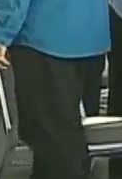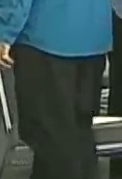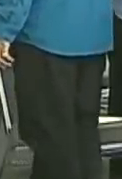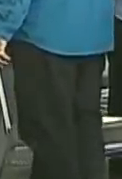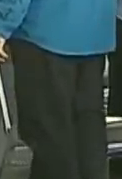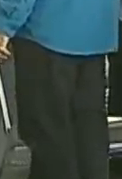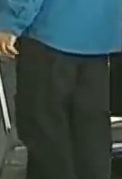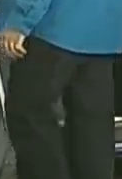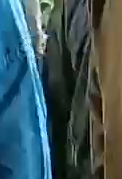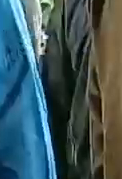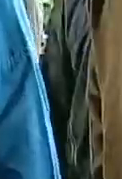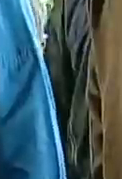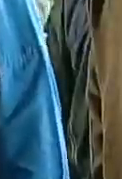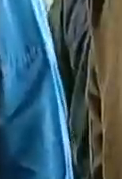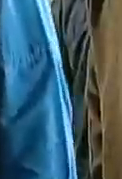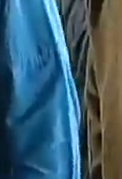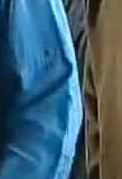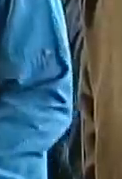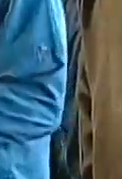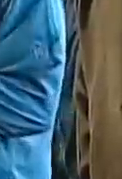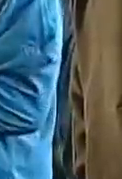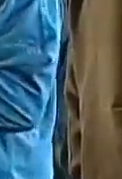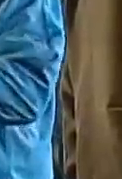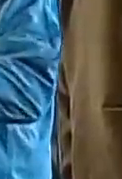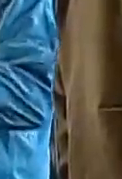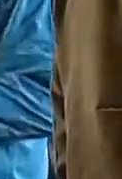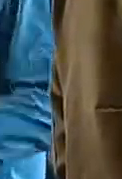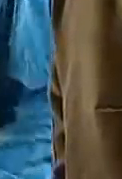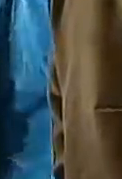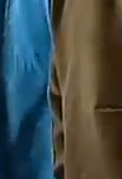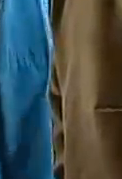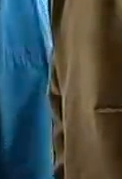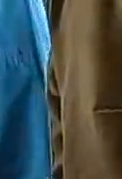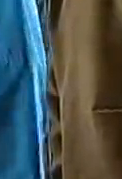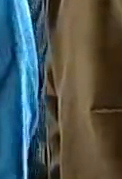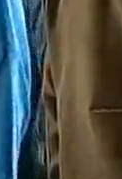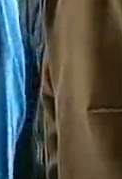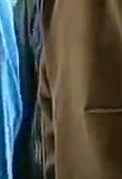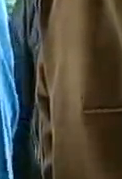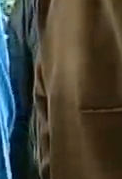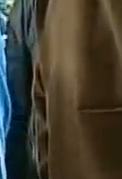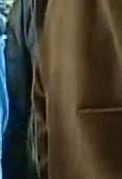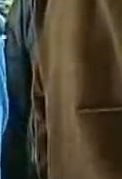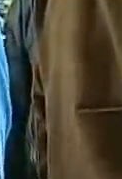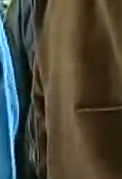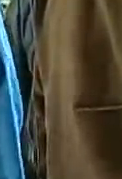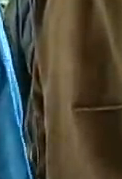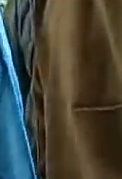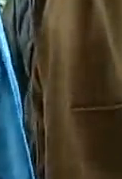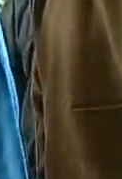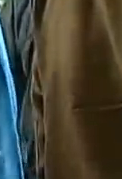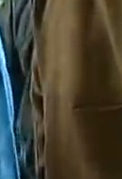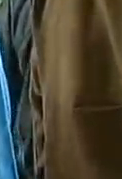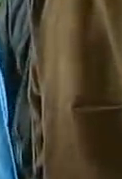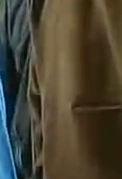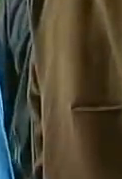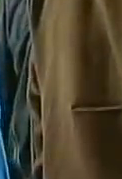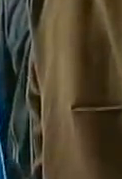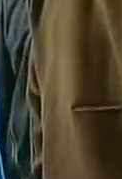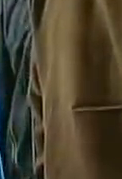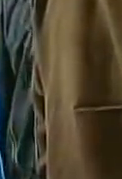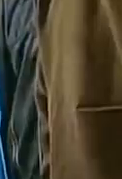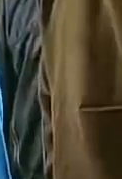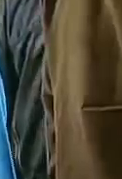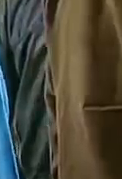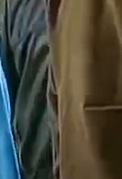Maduro Moros, con parte de los que ganaron este premio. instituyó en agosto